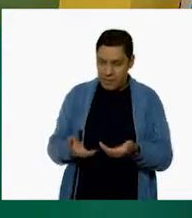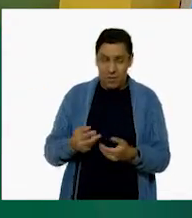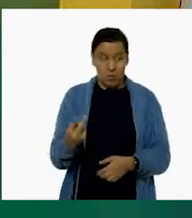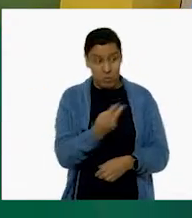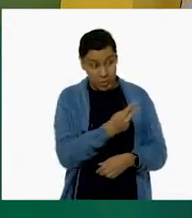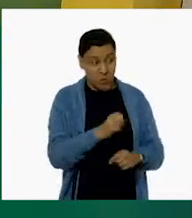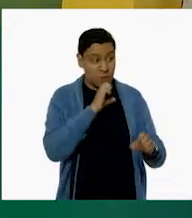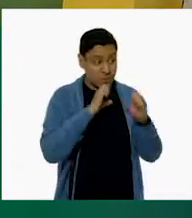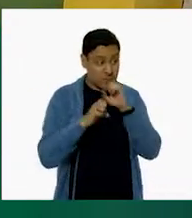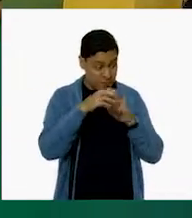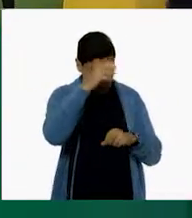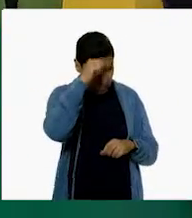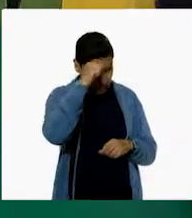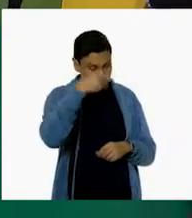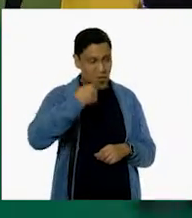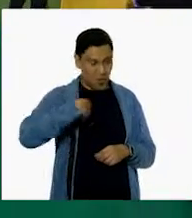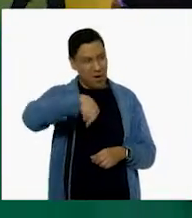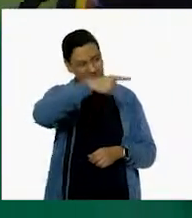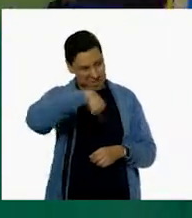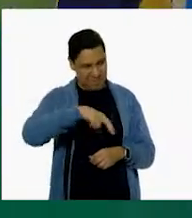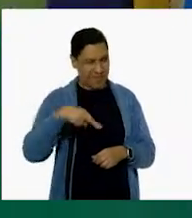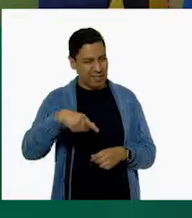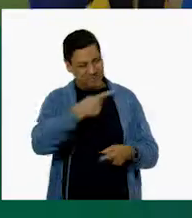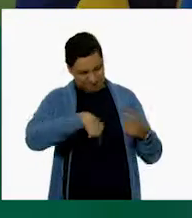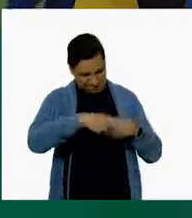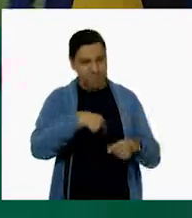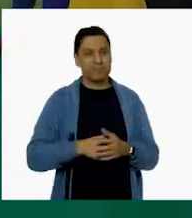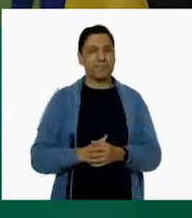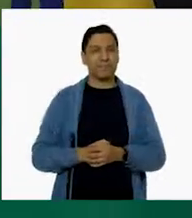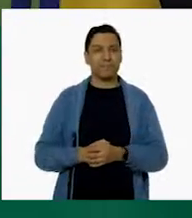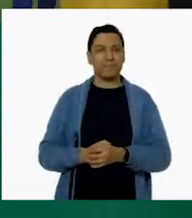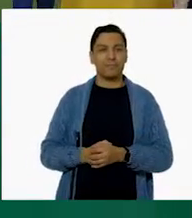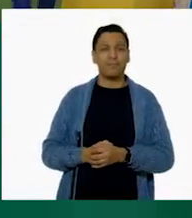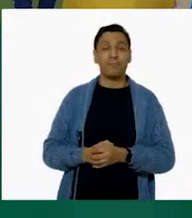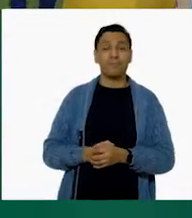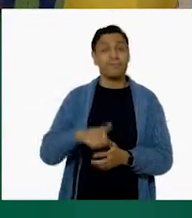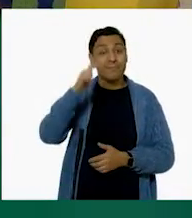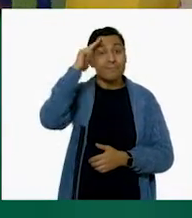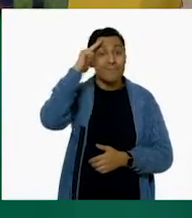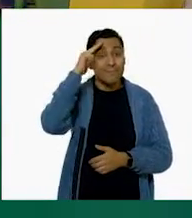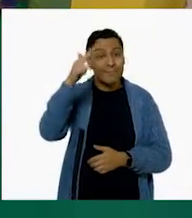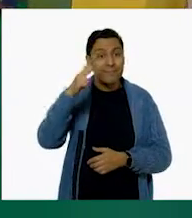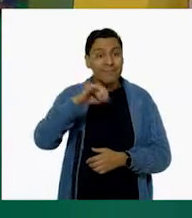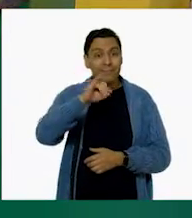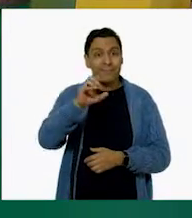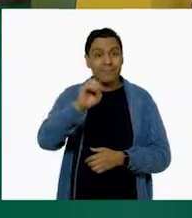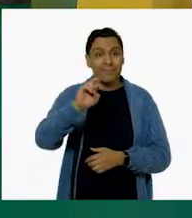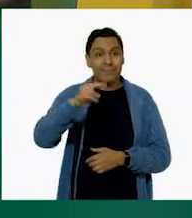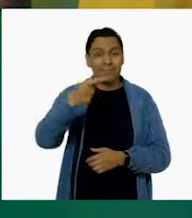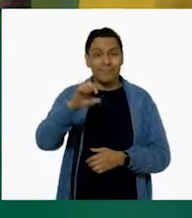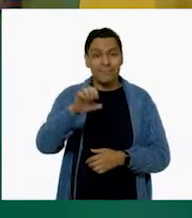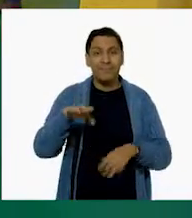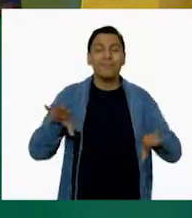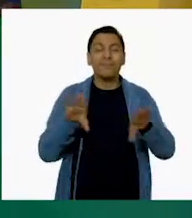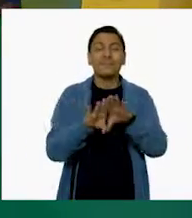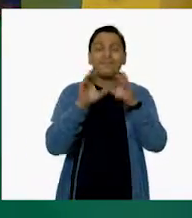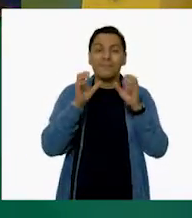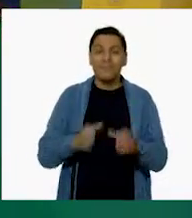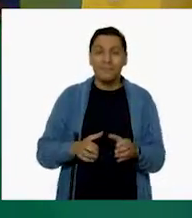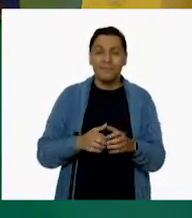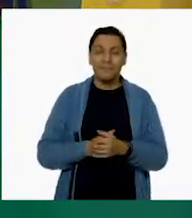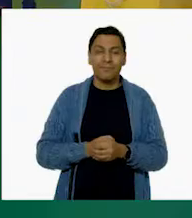mientras yo voy a hacer unas cosas, ¿ok? Perfecto. Sí. Hola, hola. Hola, hola. ¿Qué tal? ¿Cómo estás, Jorge? Hola, Jorge. Bien. ¿Qué tal están ustedes?